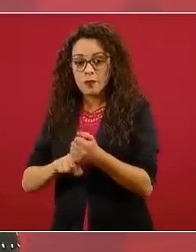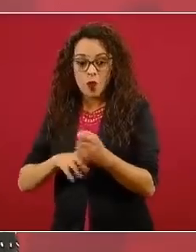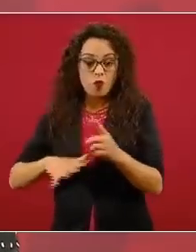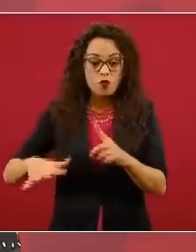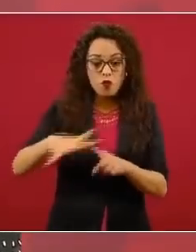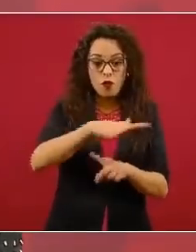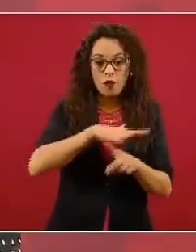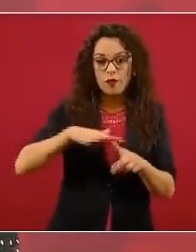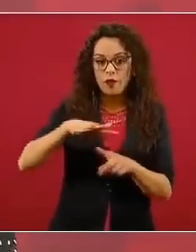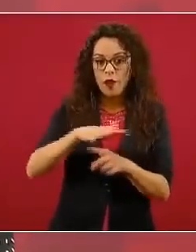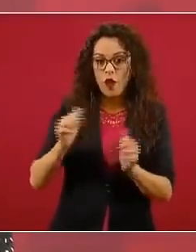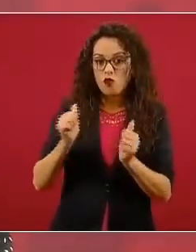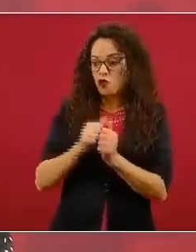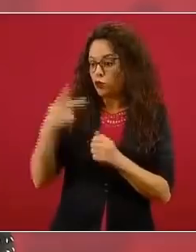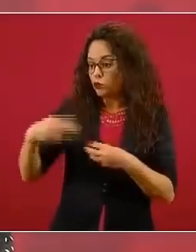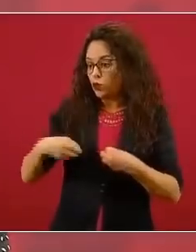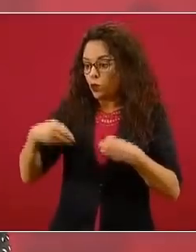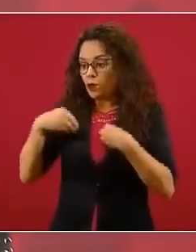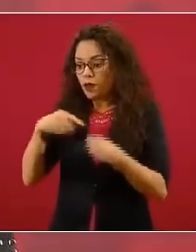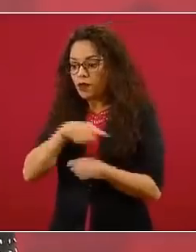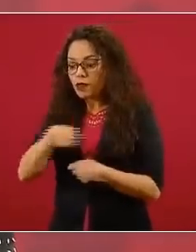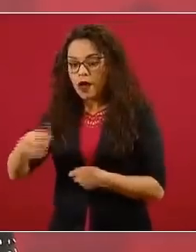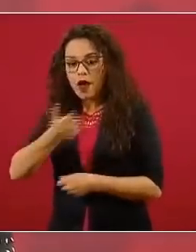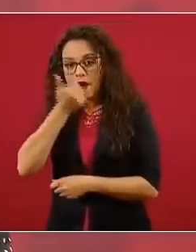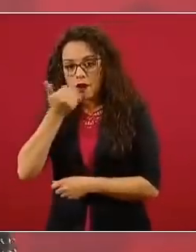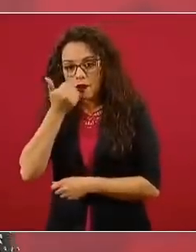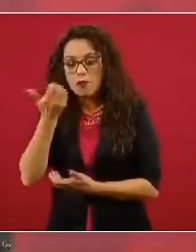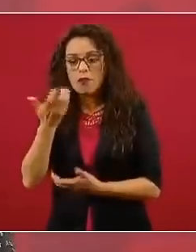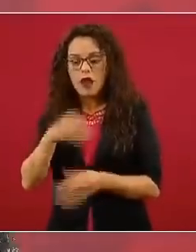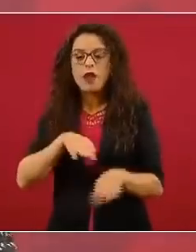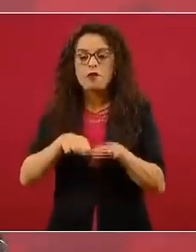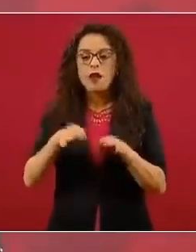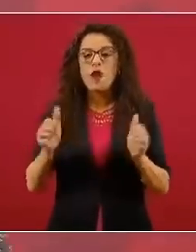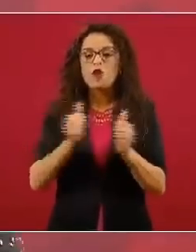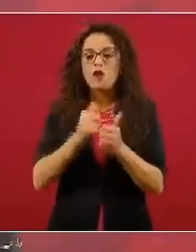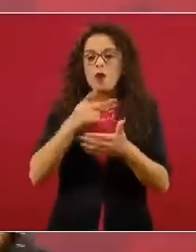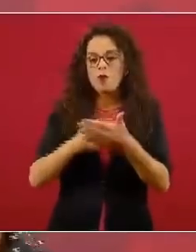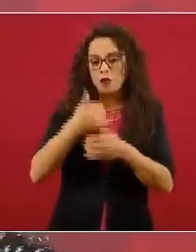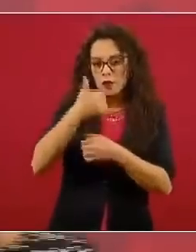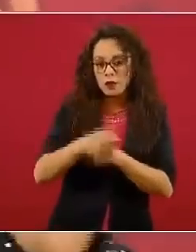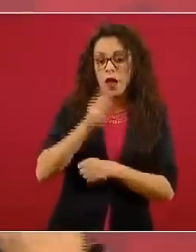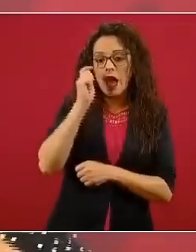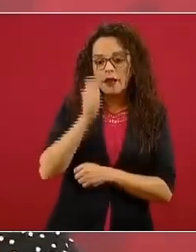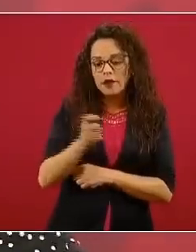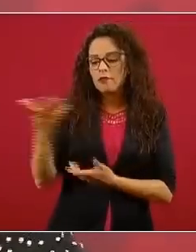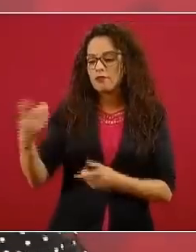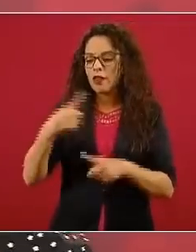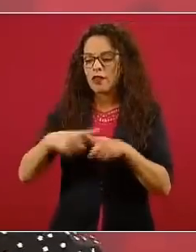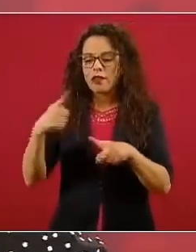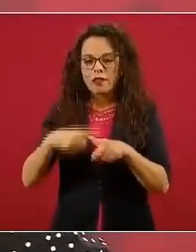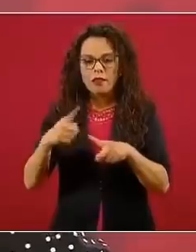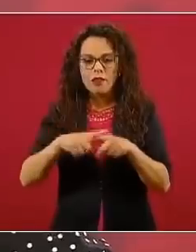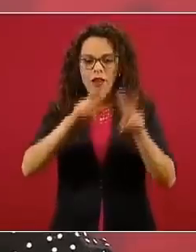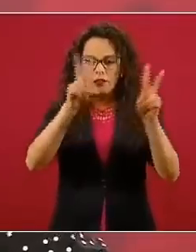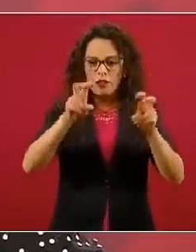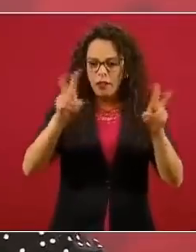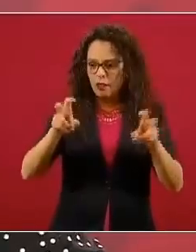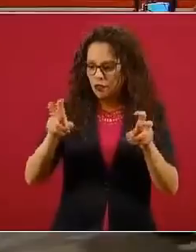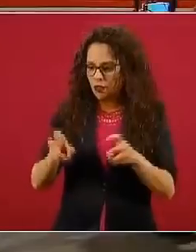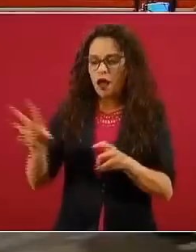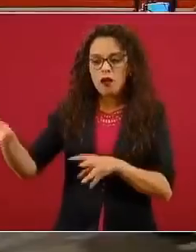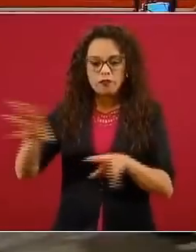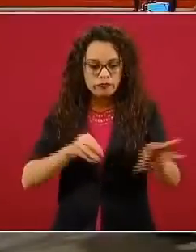cercano de los alumnos, a través del trabajo por proyectos, que es integrar, pues, elementos de varias asignaturas para dar